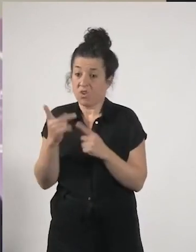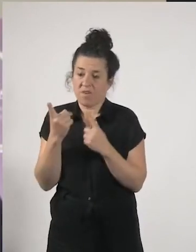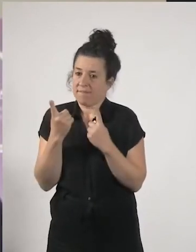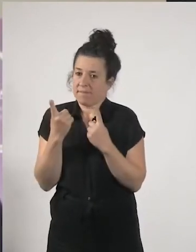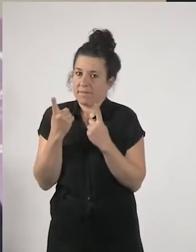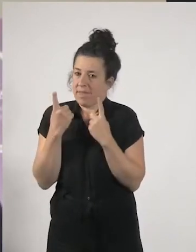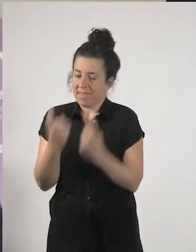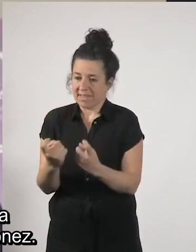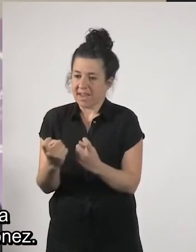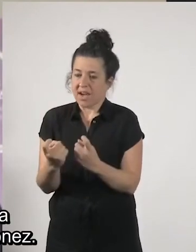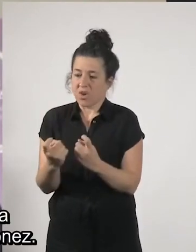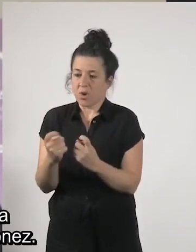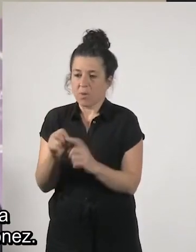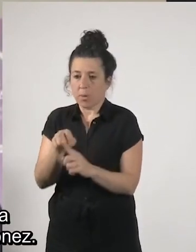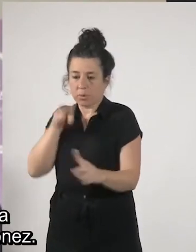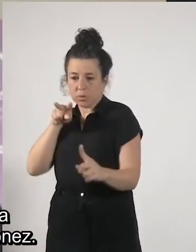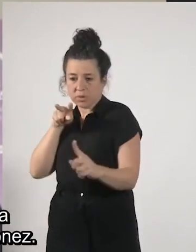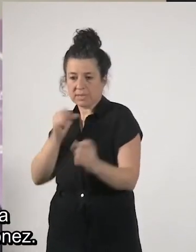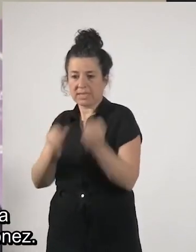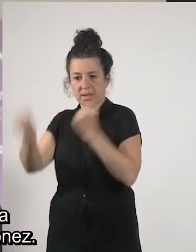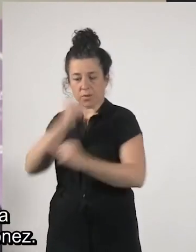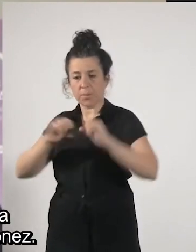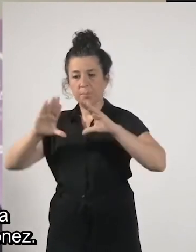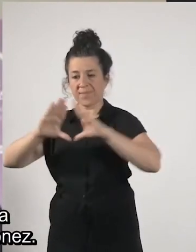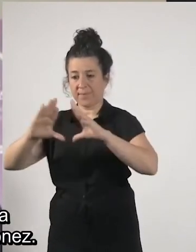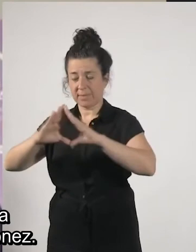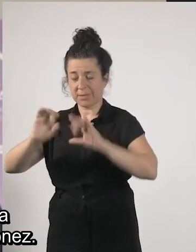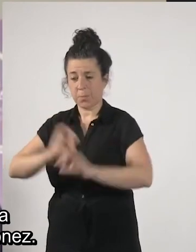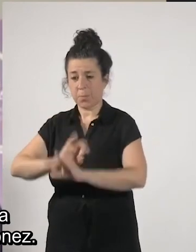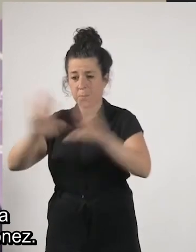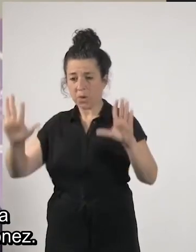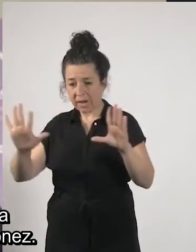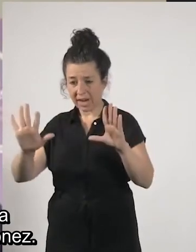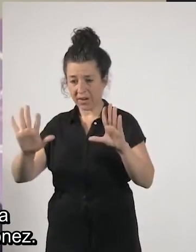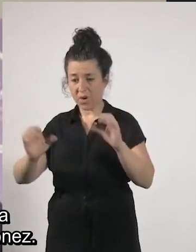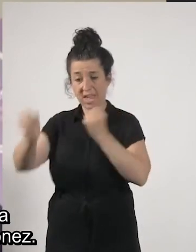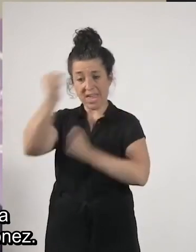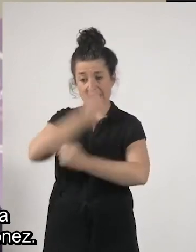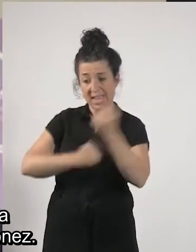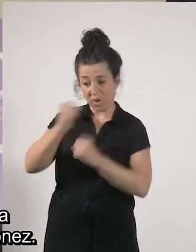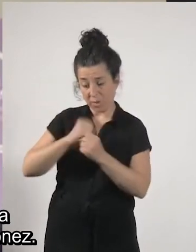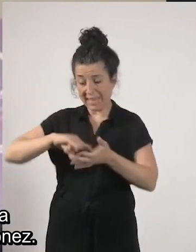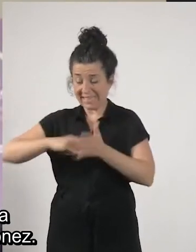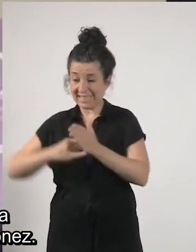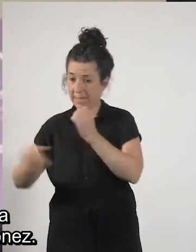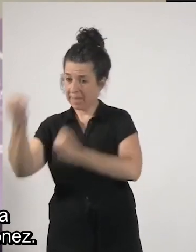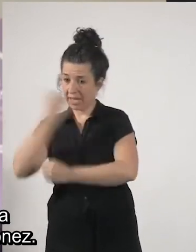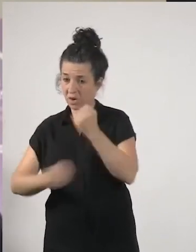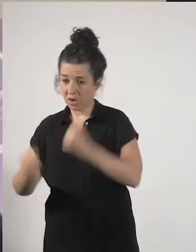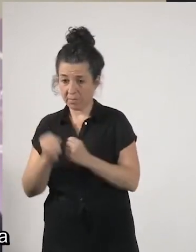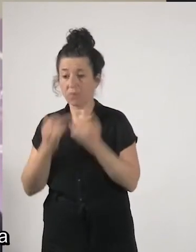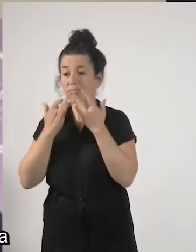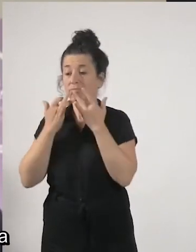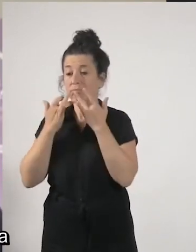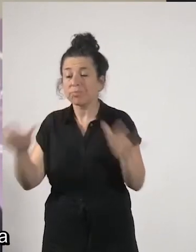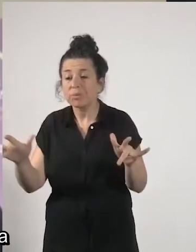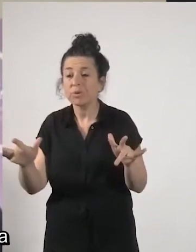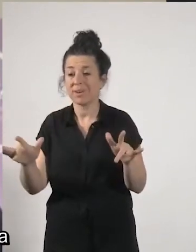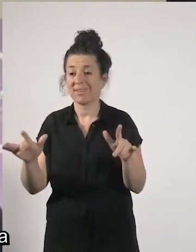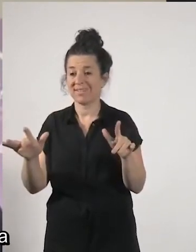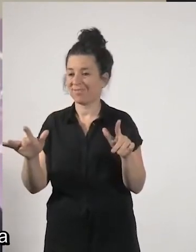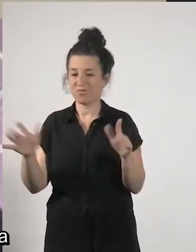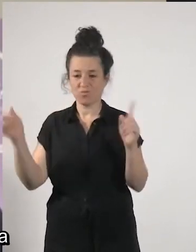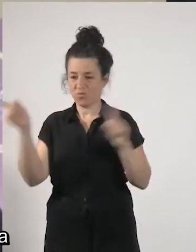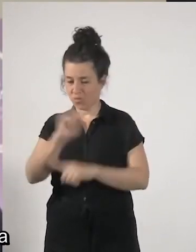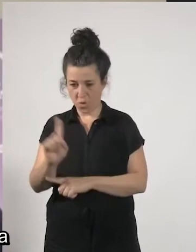argi geratu da ekonomia eta sistema ekonomikoa ez direla neutroak generoari dago kionez ekonomia